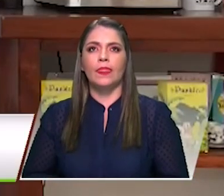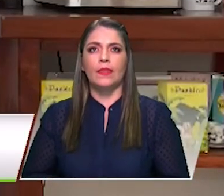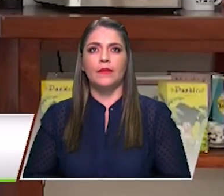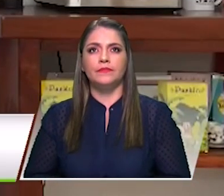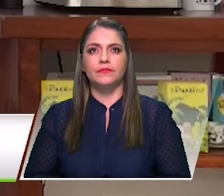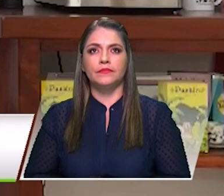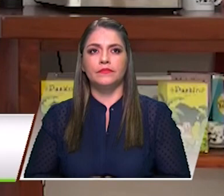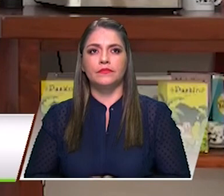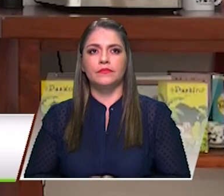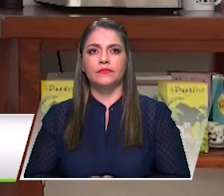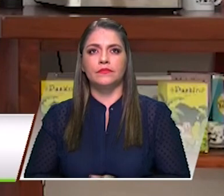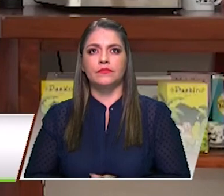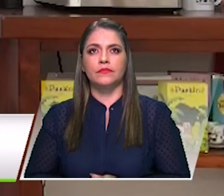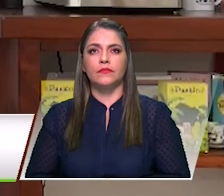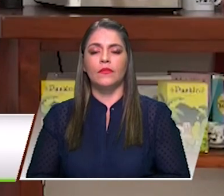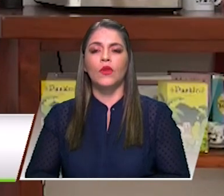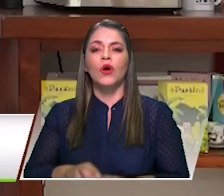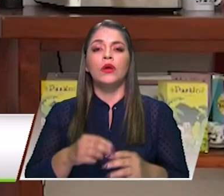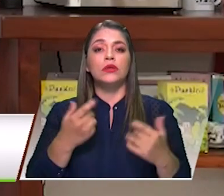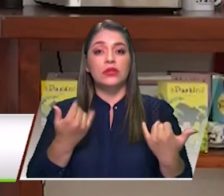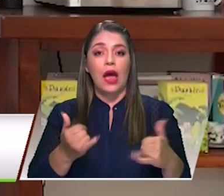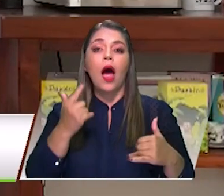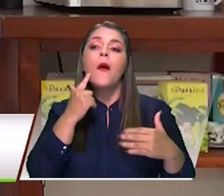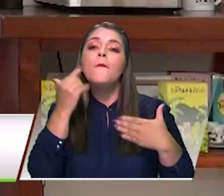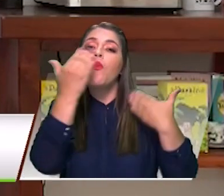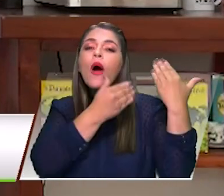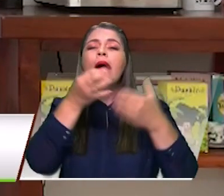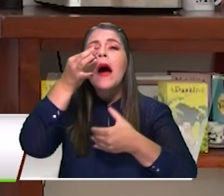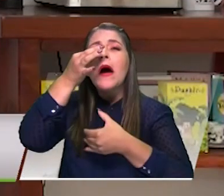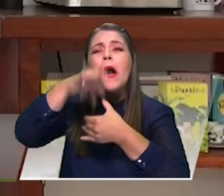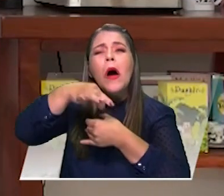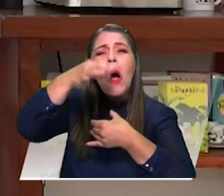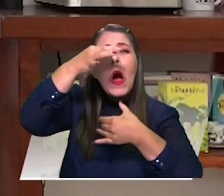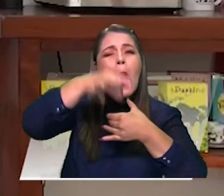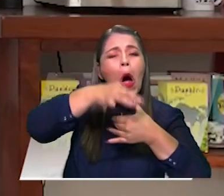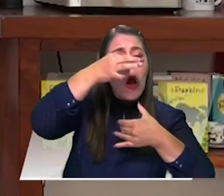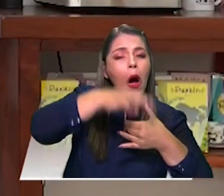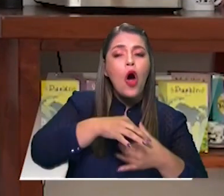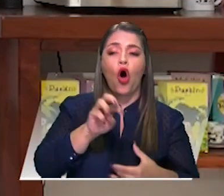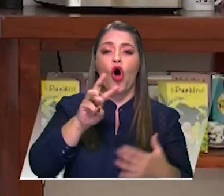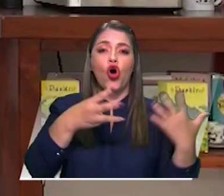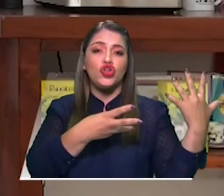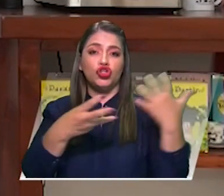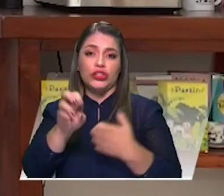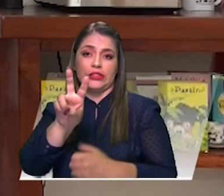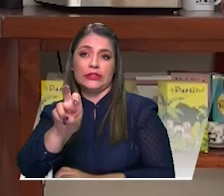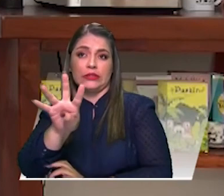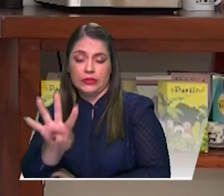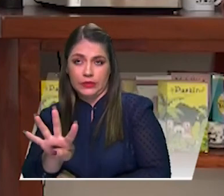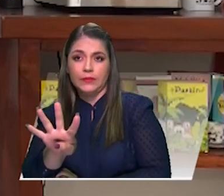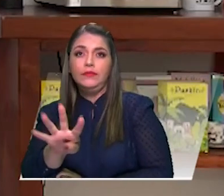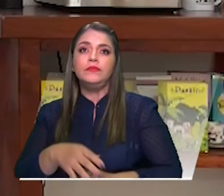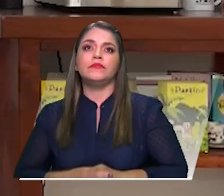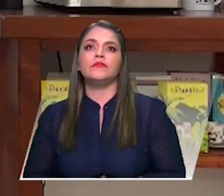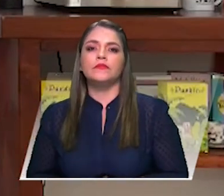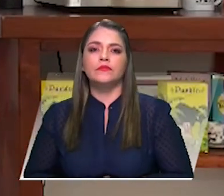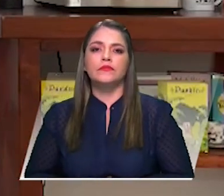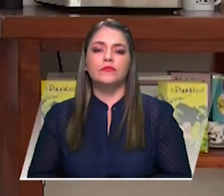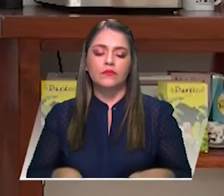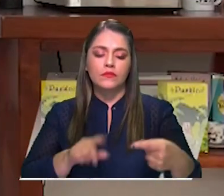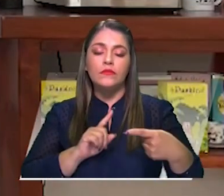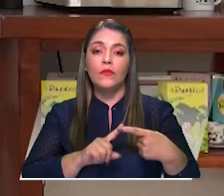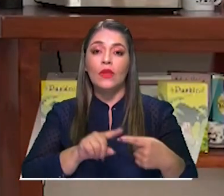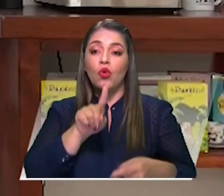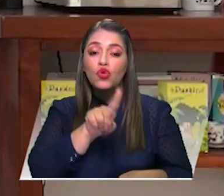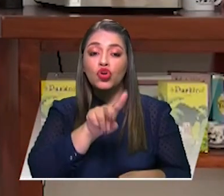874 pruebas. De estas 874, 173